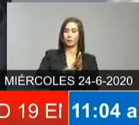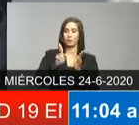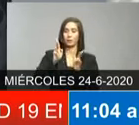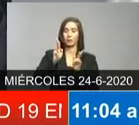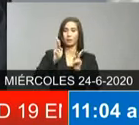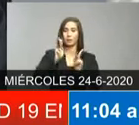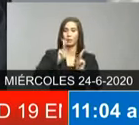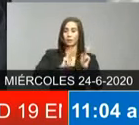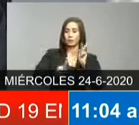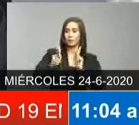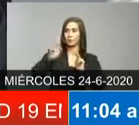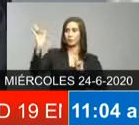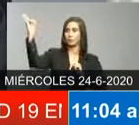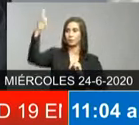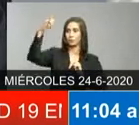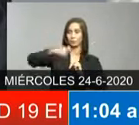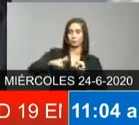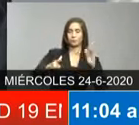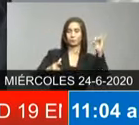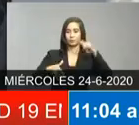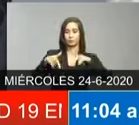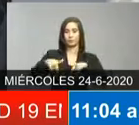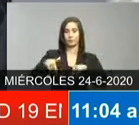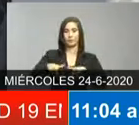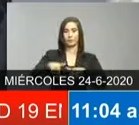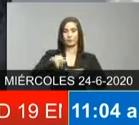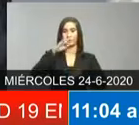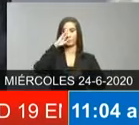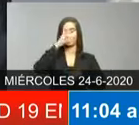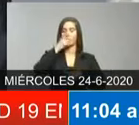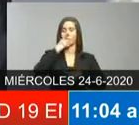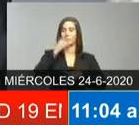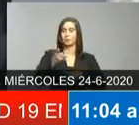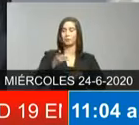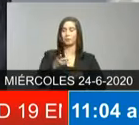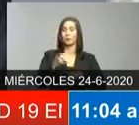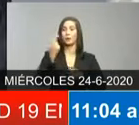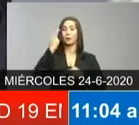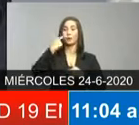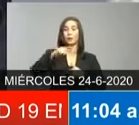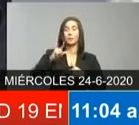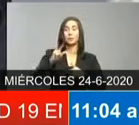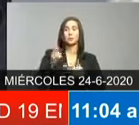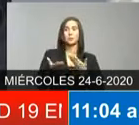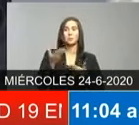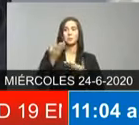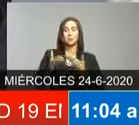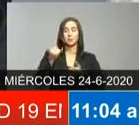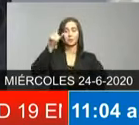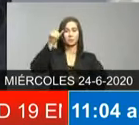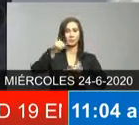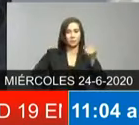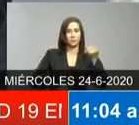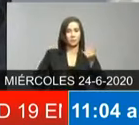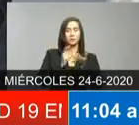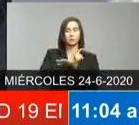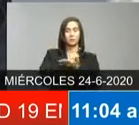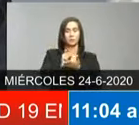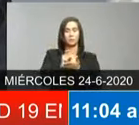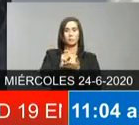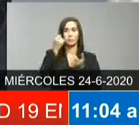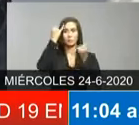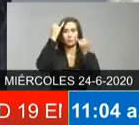haciendo al país ese protocolo por tanto estará yo pienso que listo esta misma semana